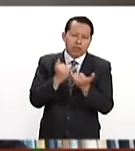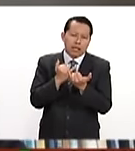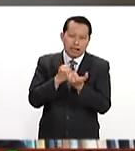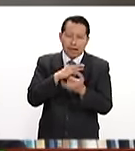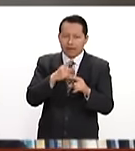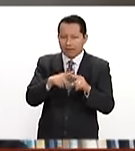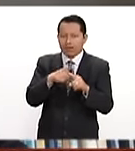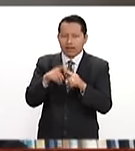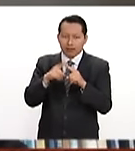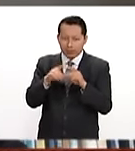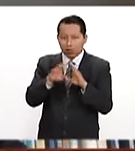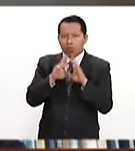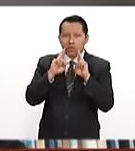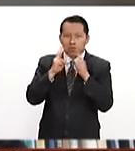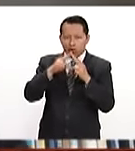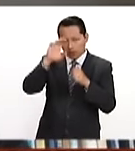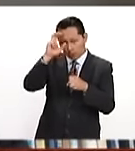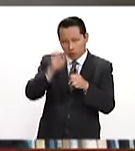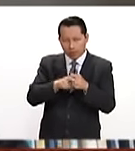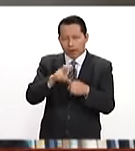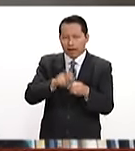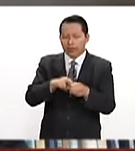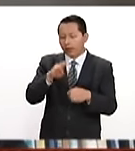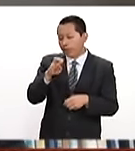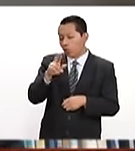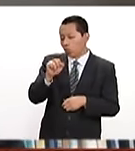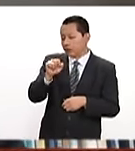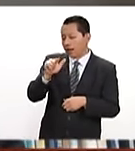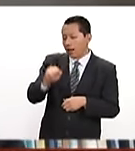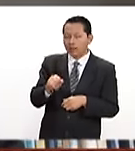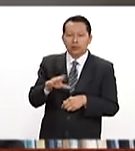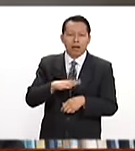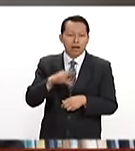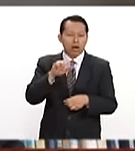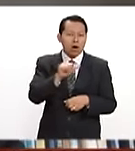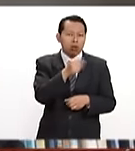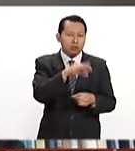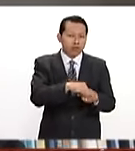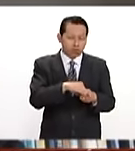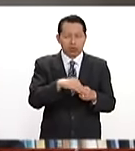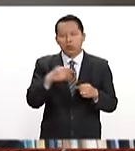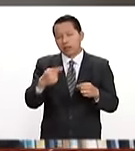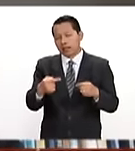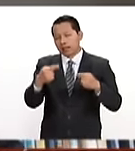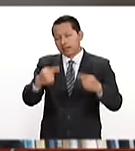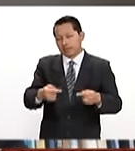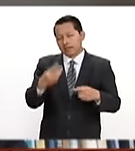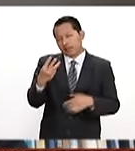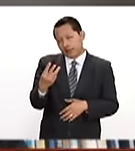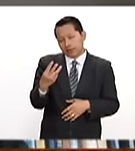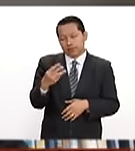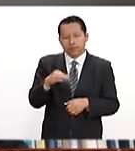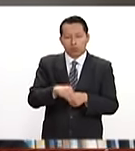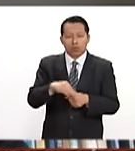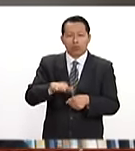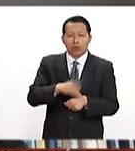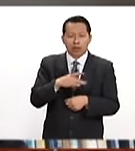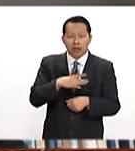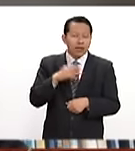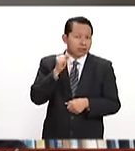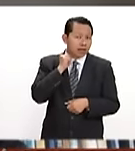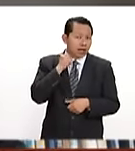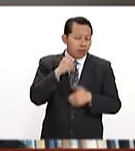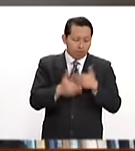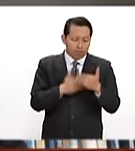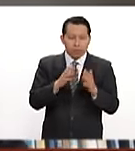órganos de gobierno de la Unión Europea y en Bruselas, de 11 votos contra 3 a favor de que el Parlamento participe en